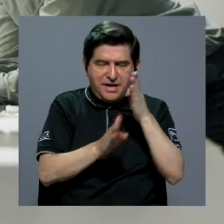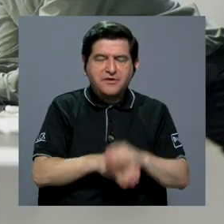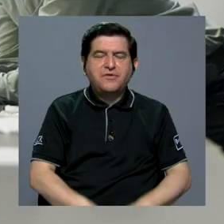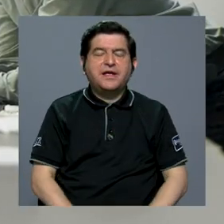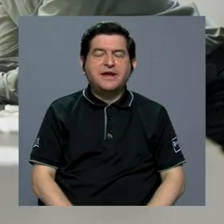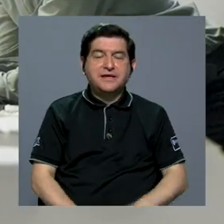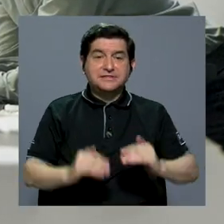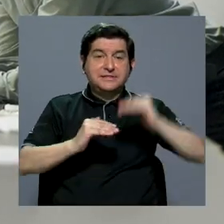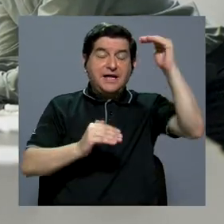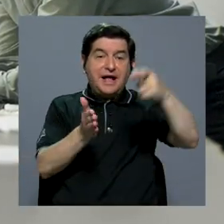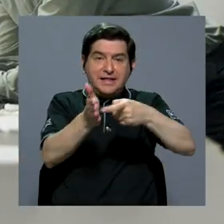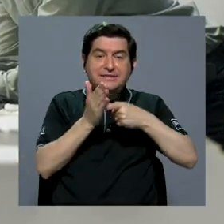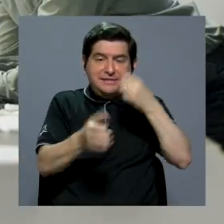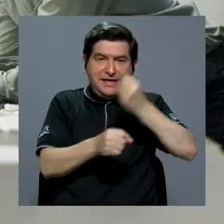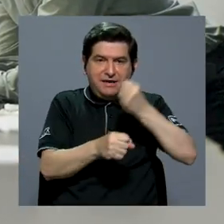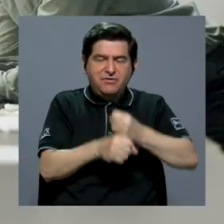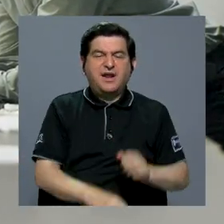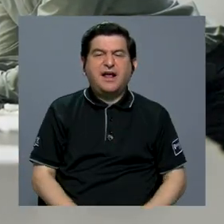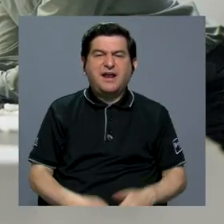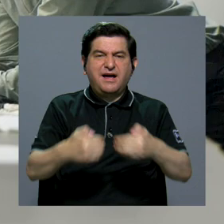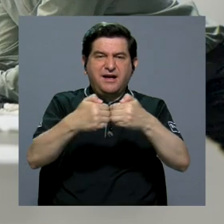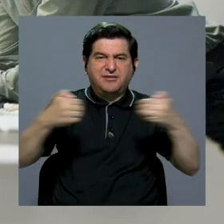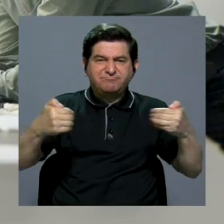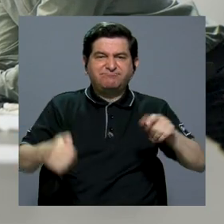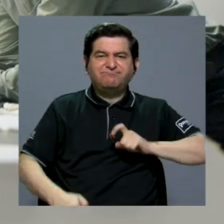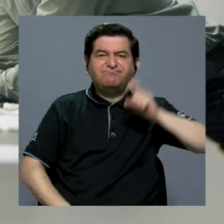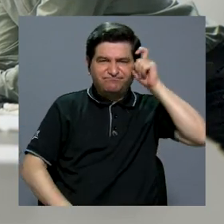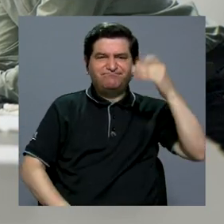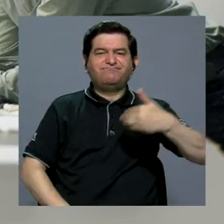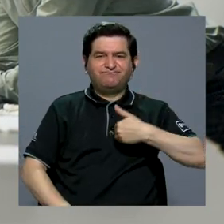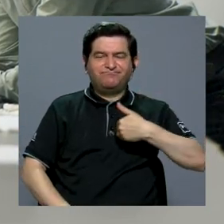Laboral presentan brechas de género.